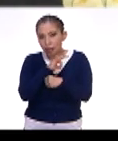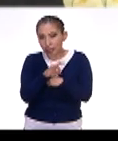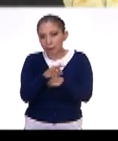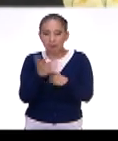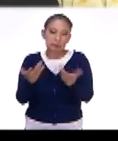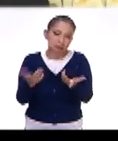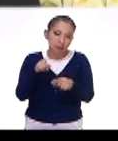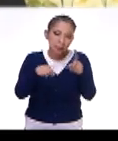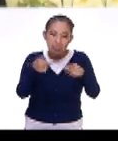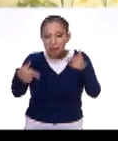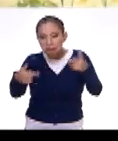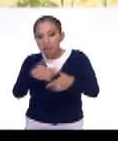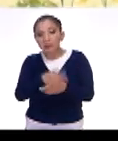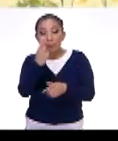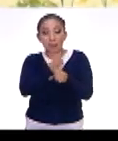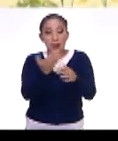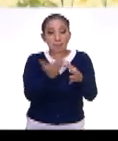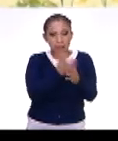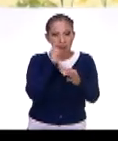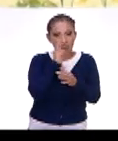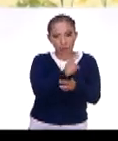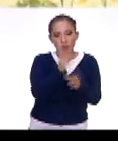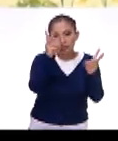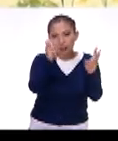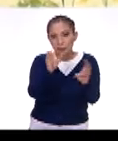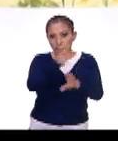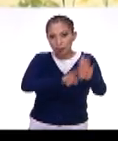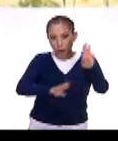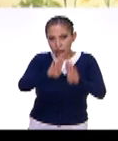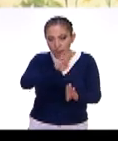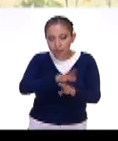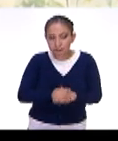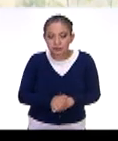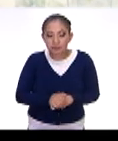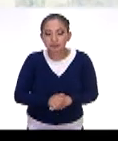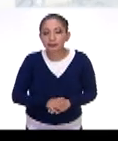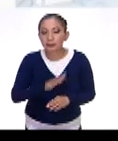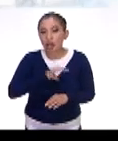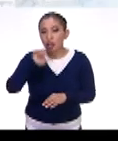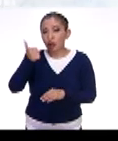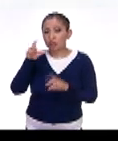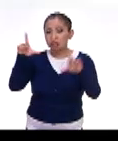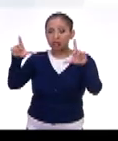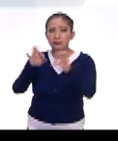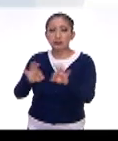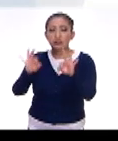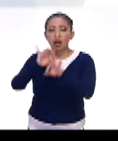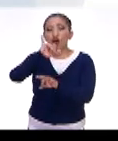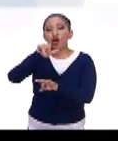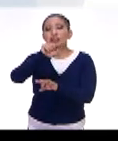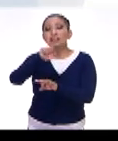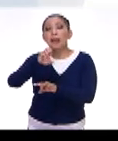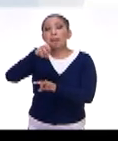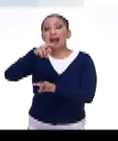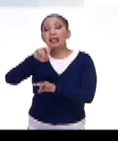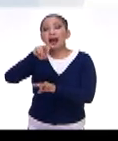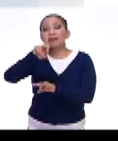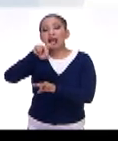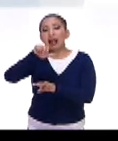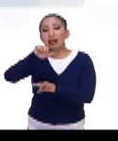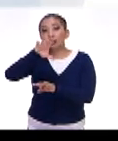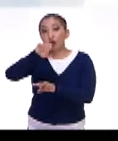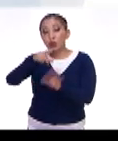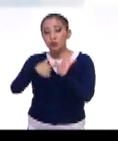consumen. Entonces en esta primera parte vemos este tema de la biología. Hay una pieza fundamental que es un José María Velasco, que nos